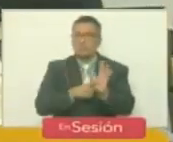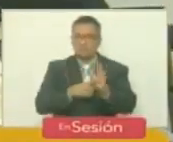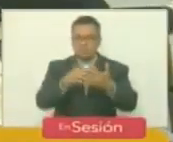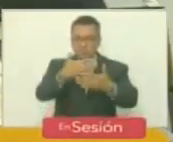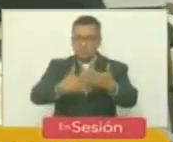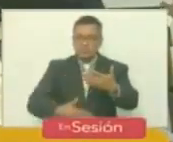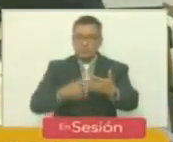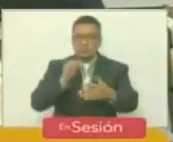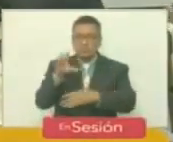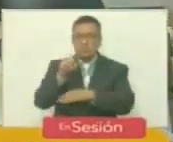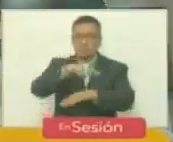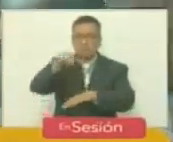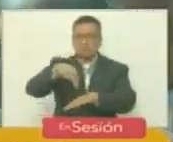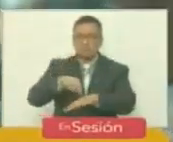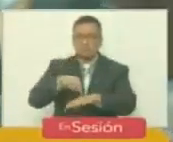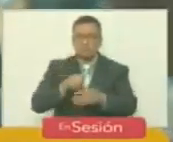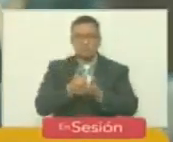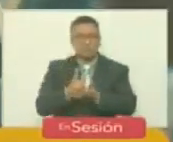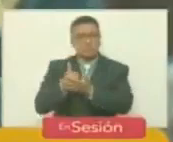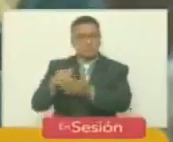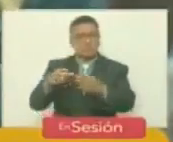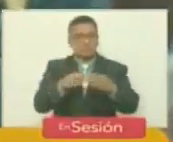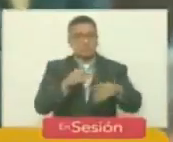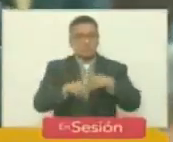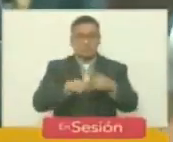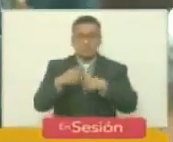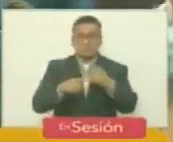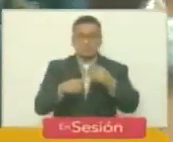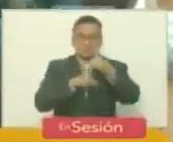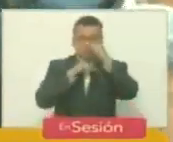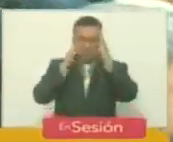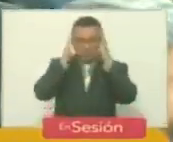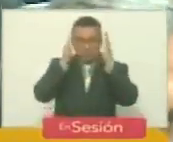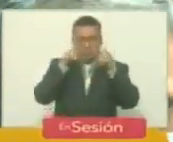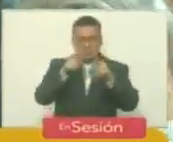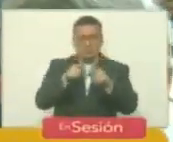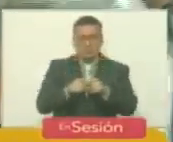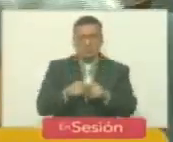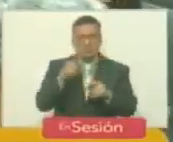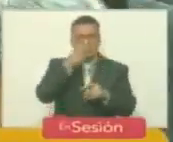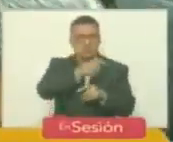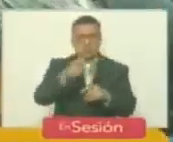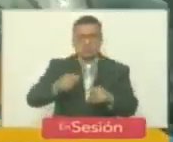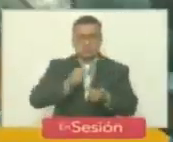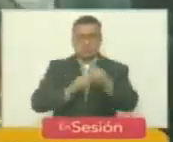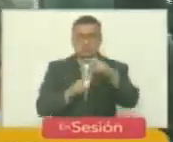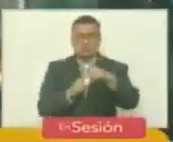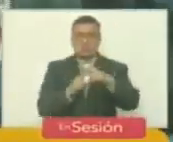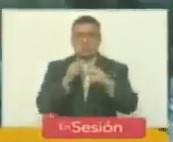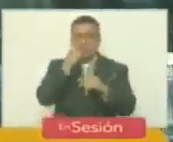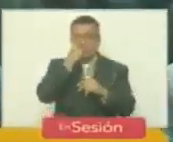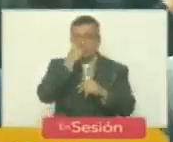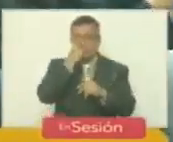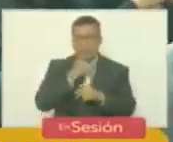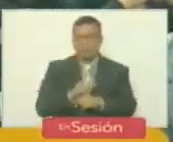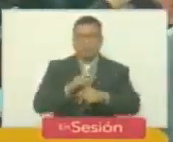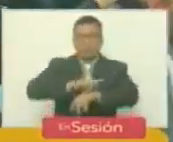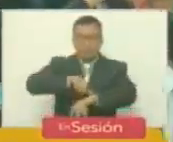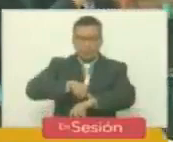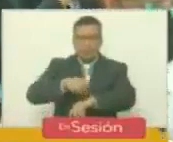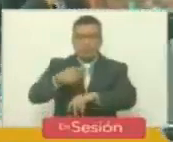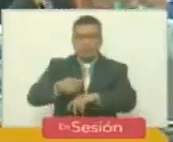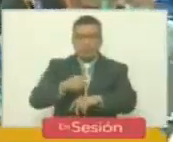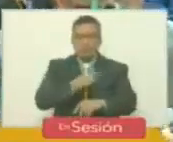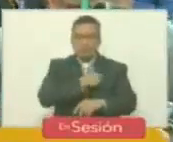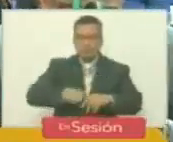la Asamblea Nacional coadyuve en el proceso de atención de la población del estado Táchira. Acto seguido,